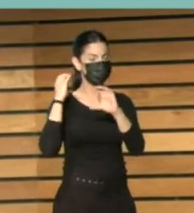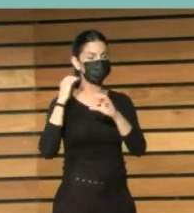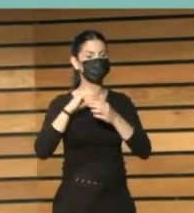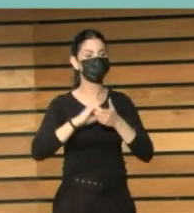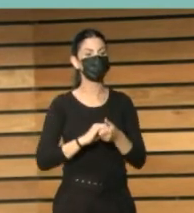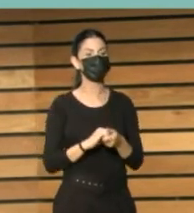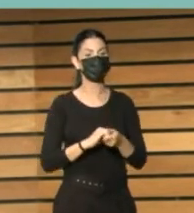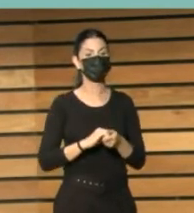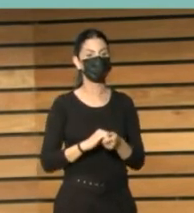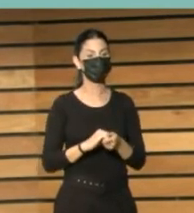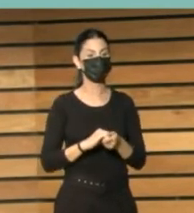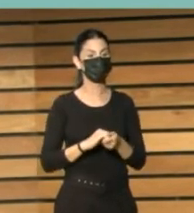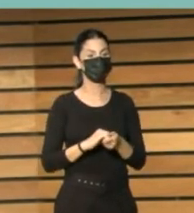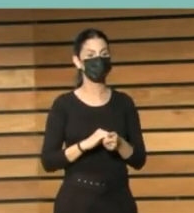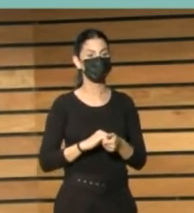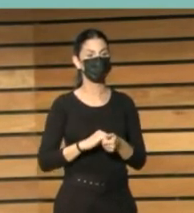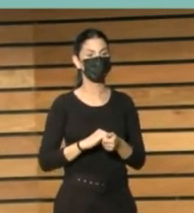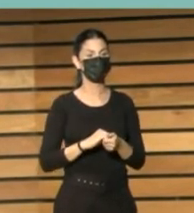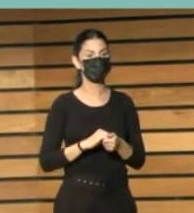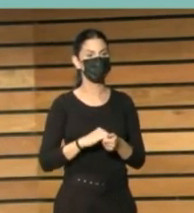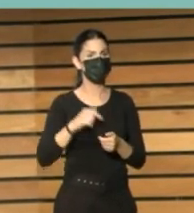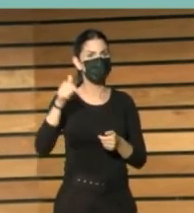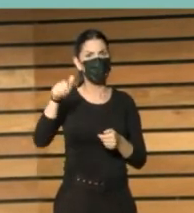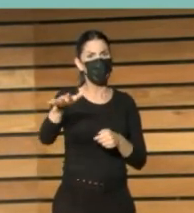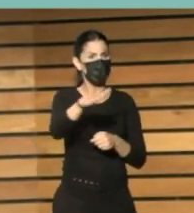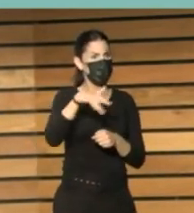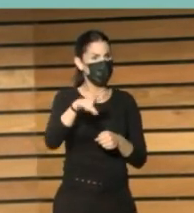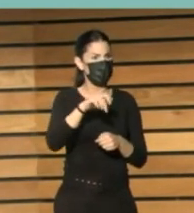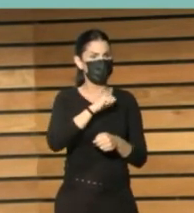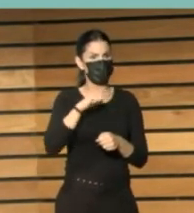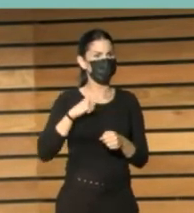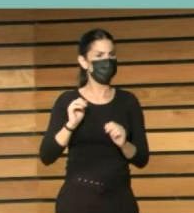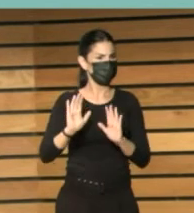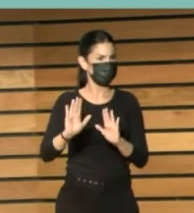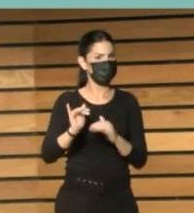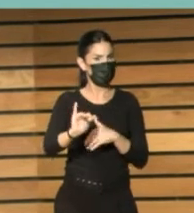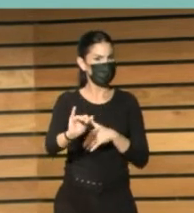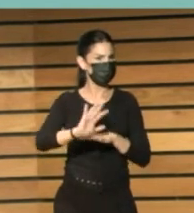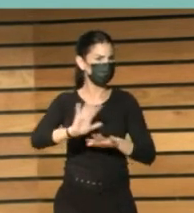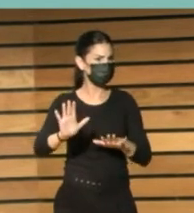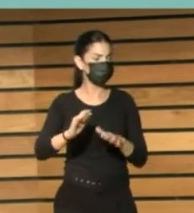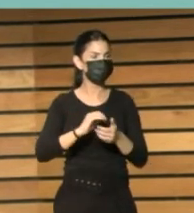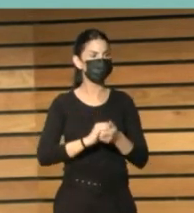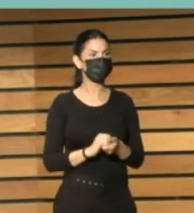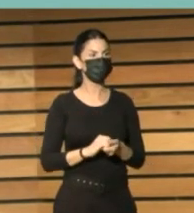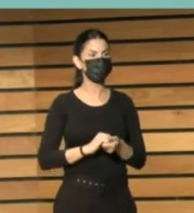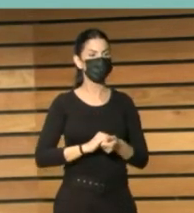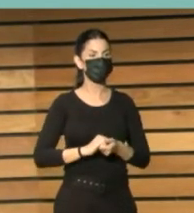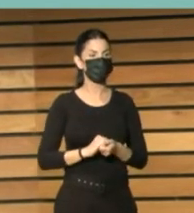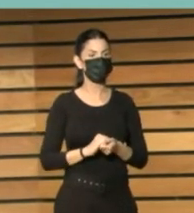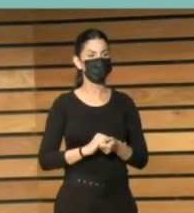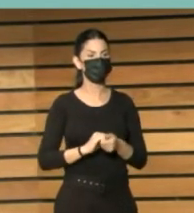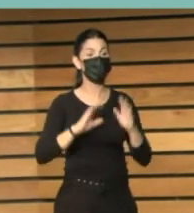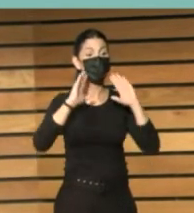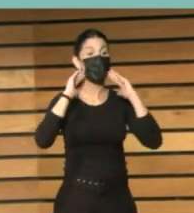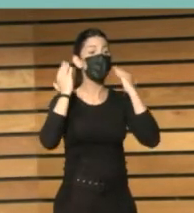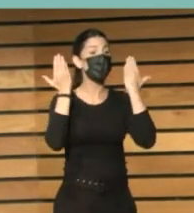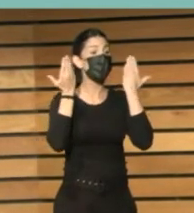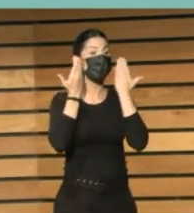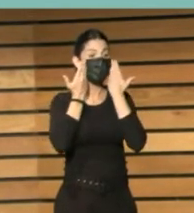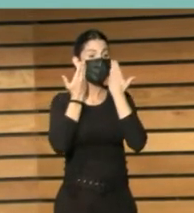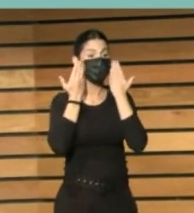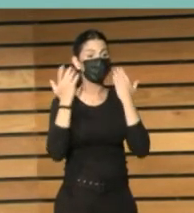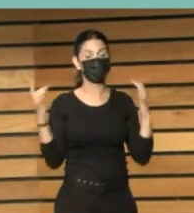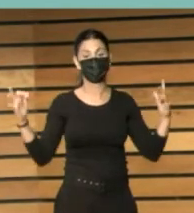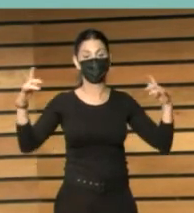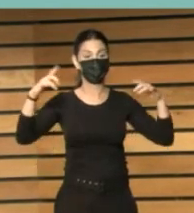No sé si porque tiene un nuevo... O sea, tiene su propio espacio, pero no aparece mucho. Y el congreso ha sido un lugar donde nos hemos